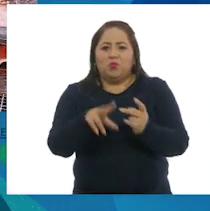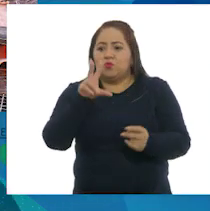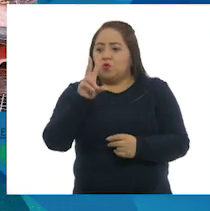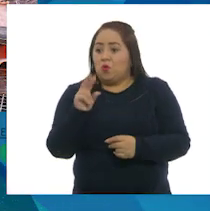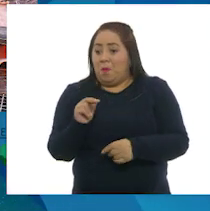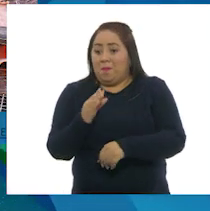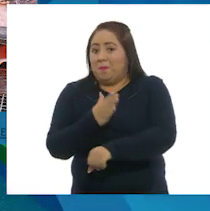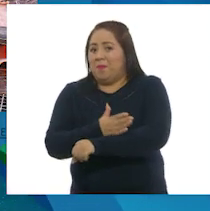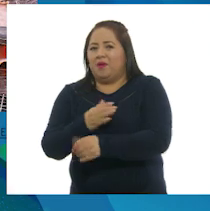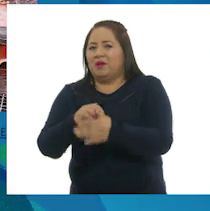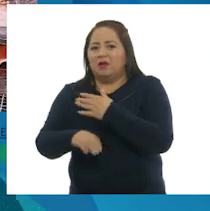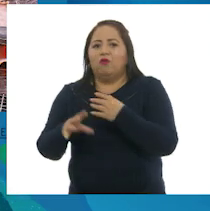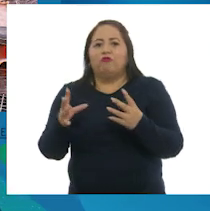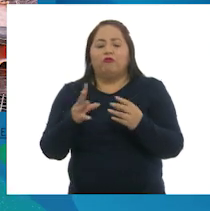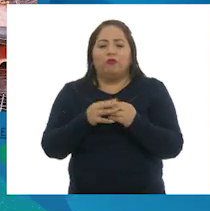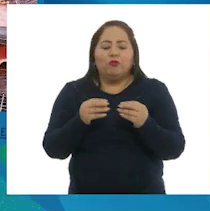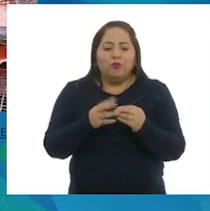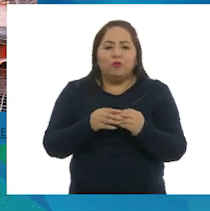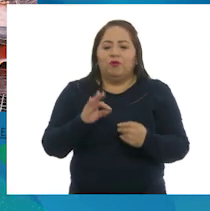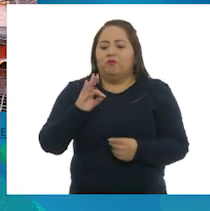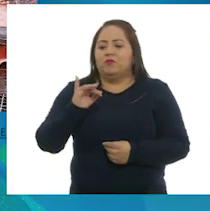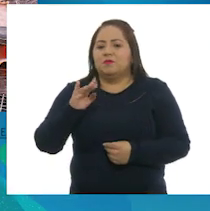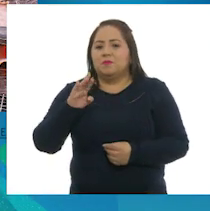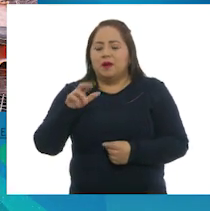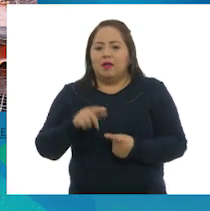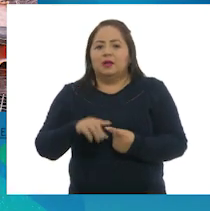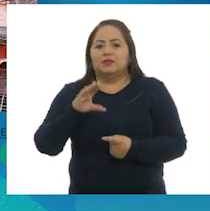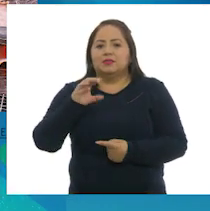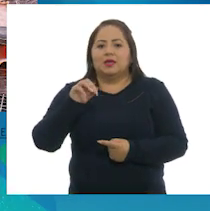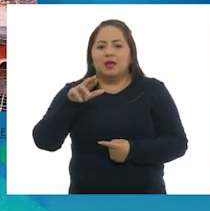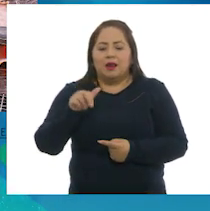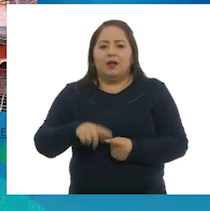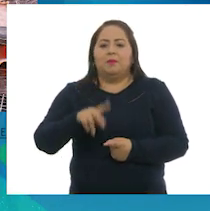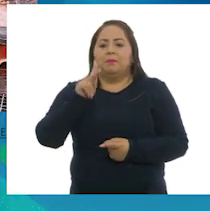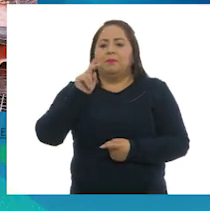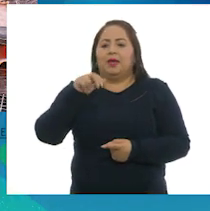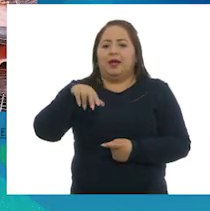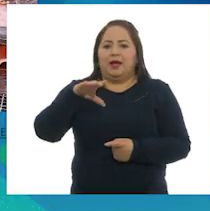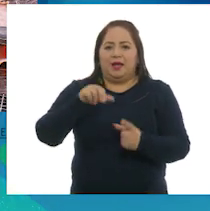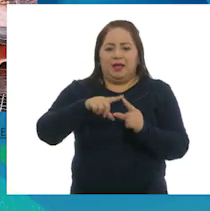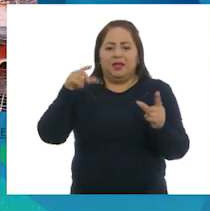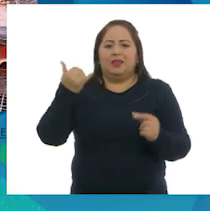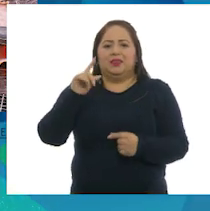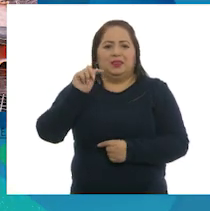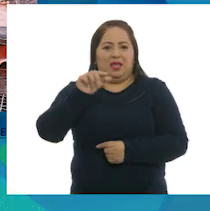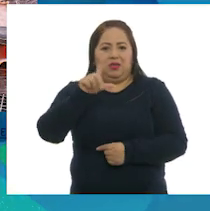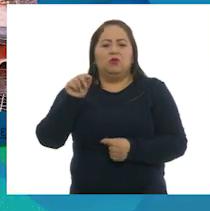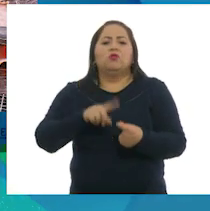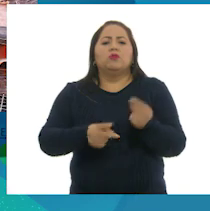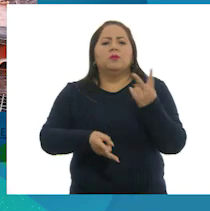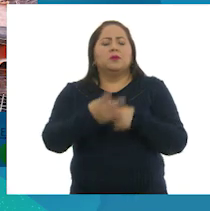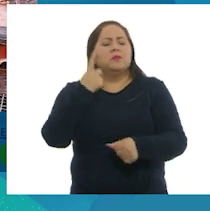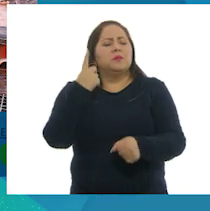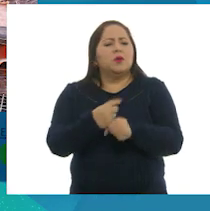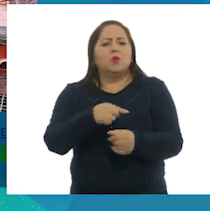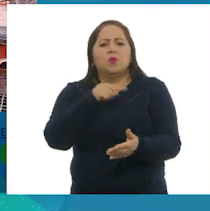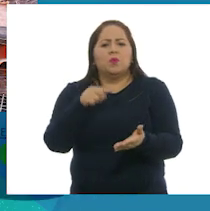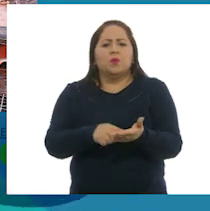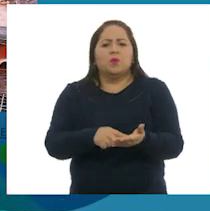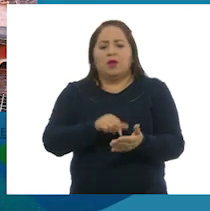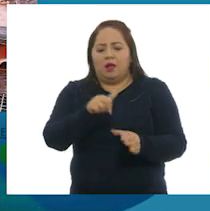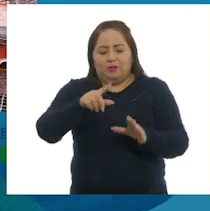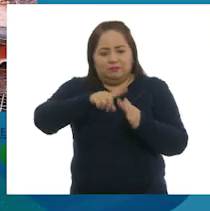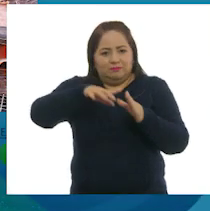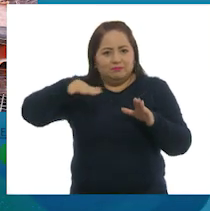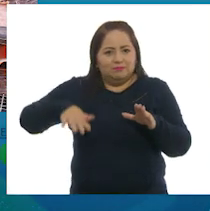maderables, como frutos, fibras, ceras, pencas y tallos, se extraen principalmente de los